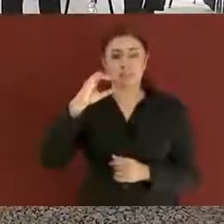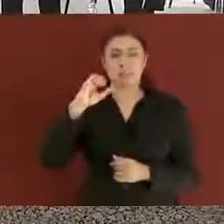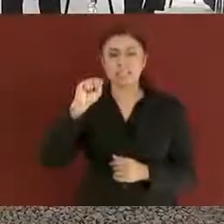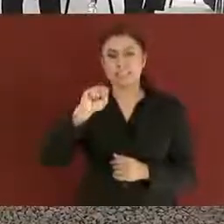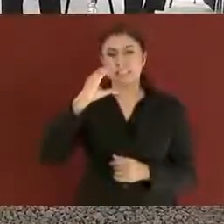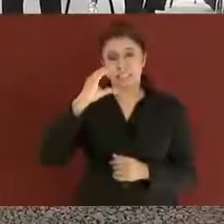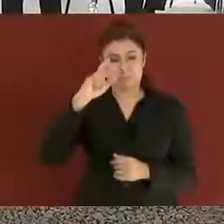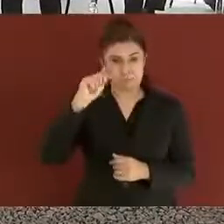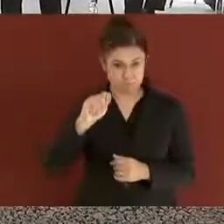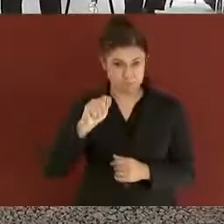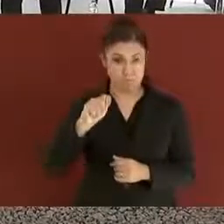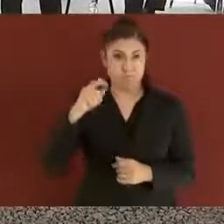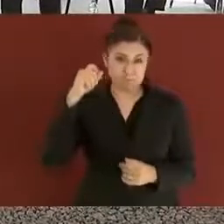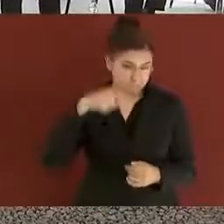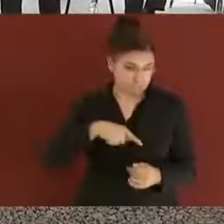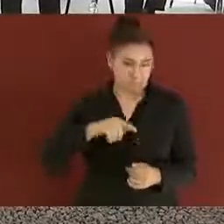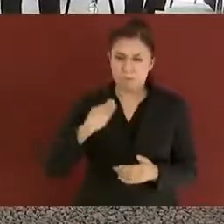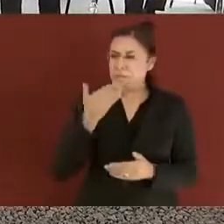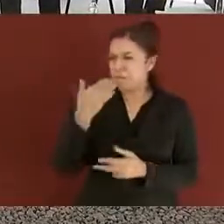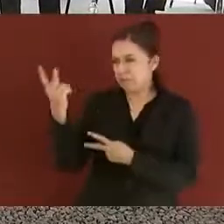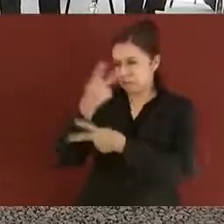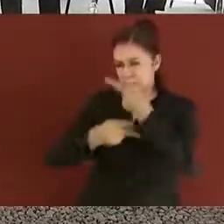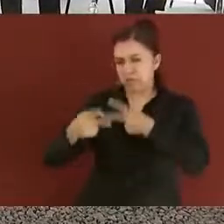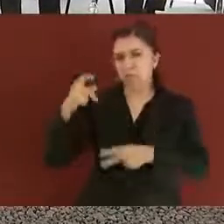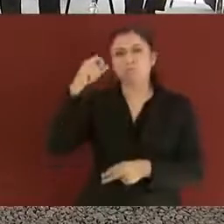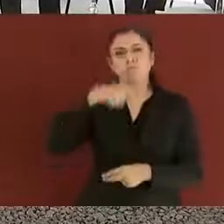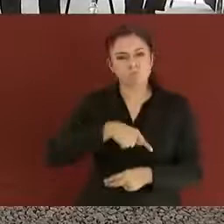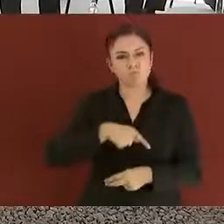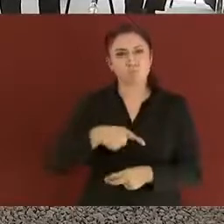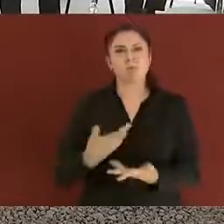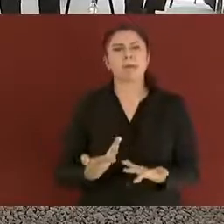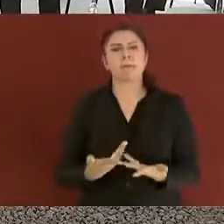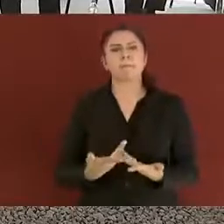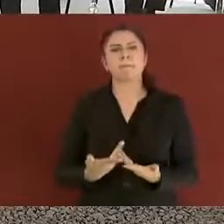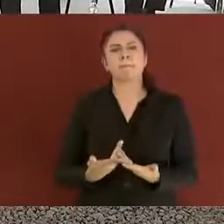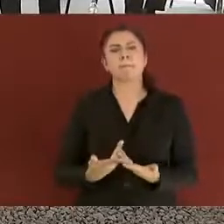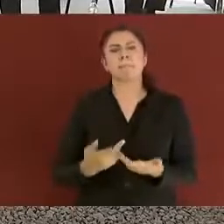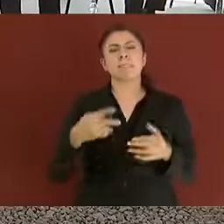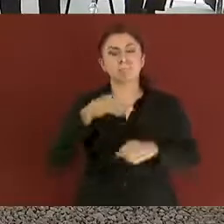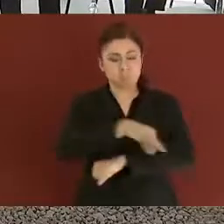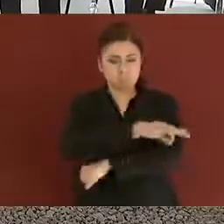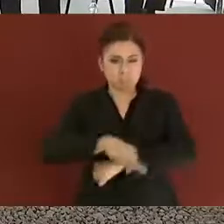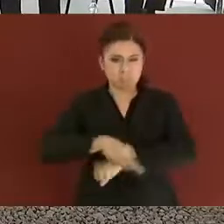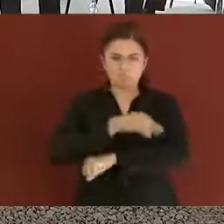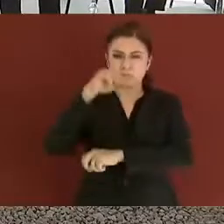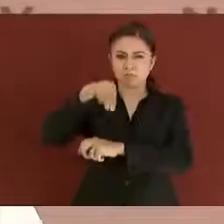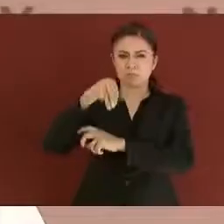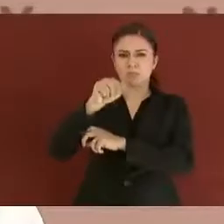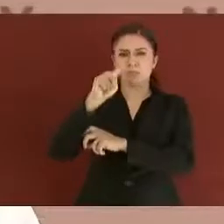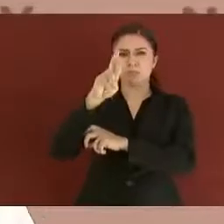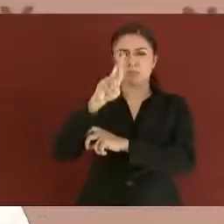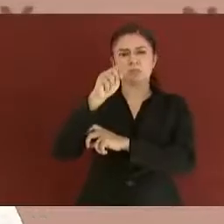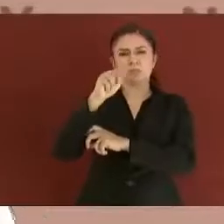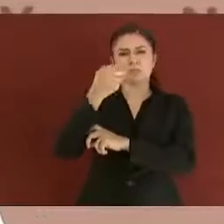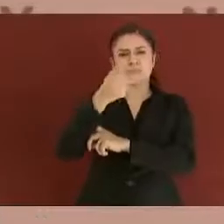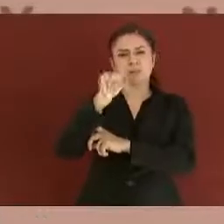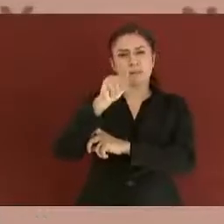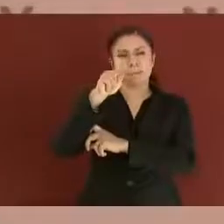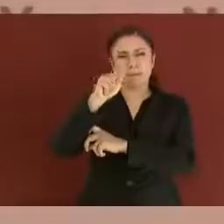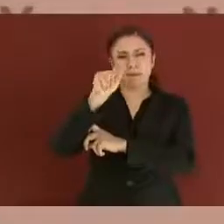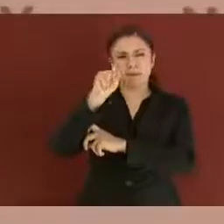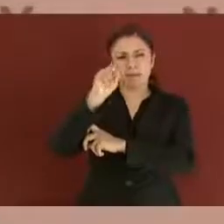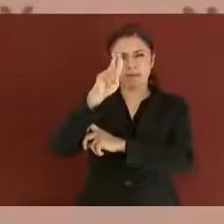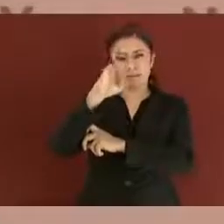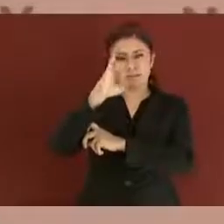la secretaria de infraestructura de Nayarit, al arquitecto Marta Patricia Urenda. En